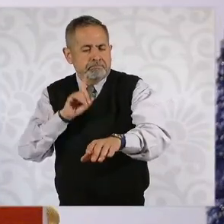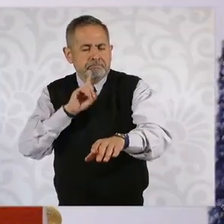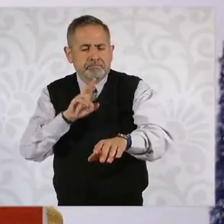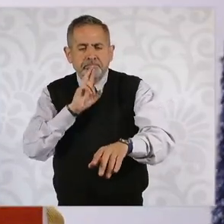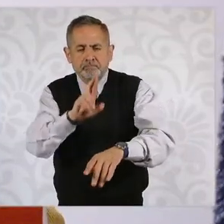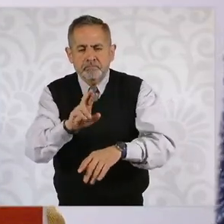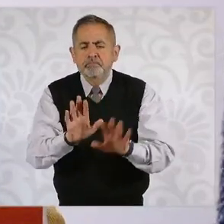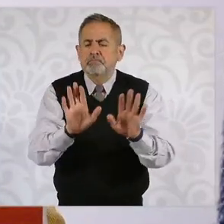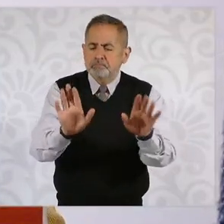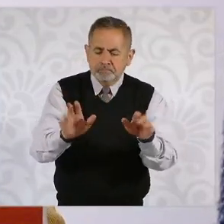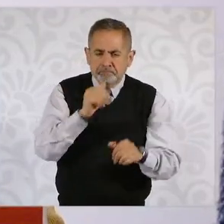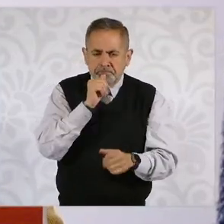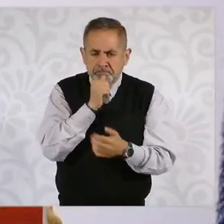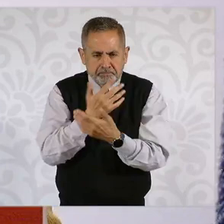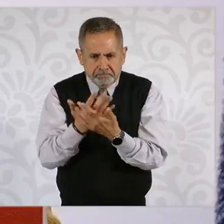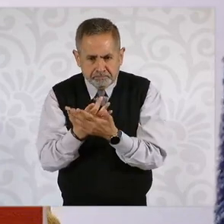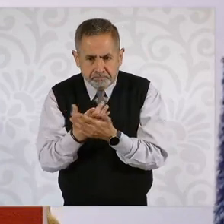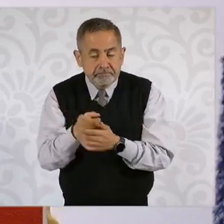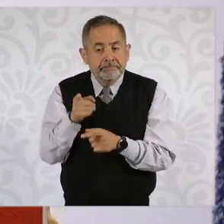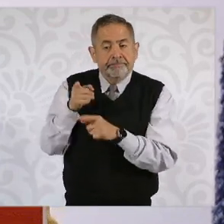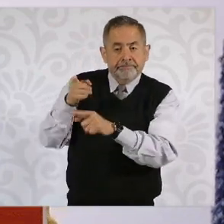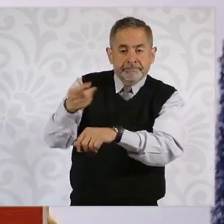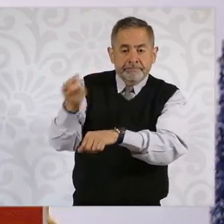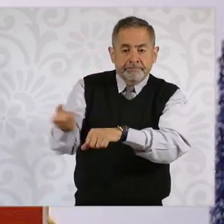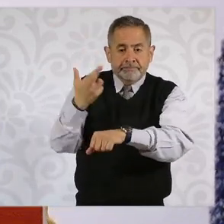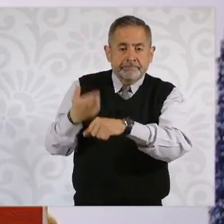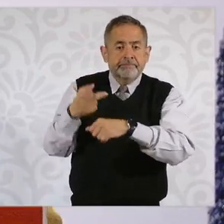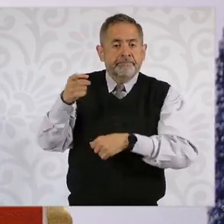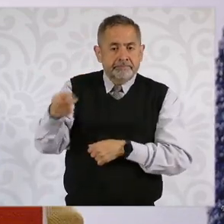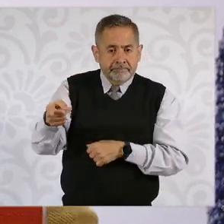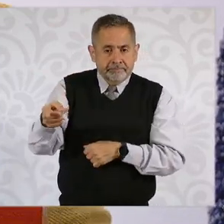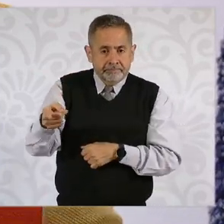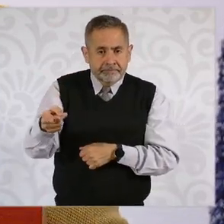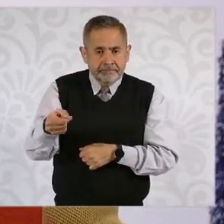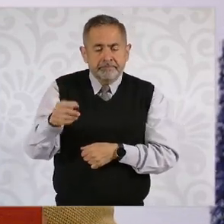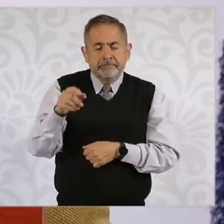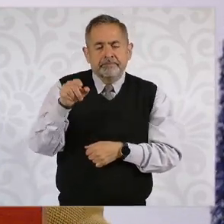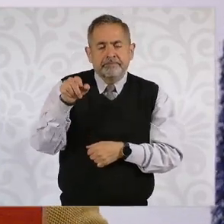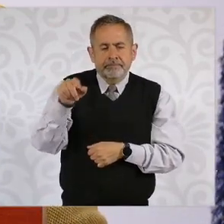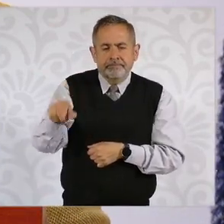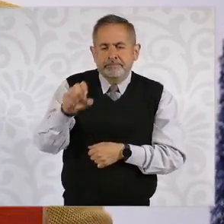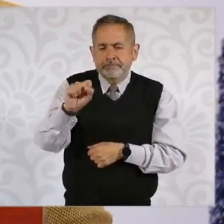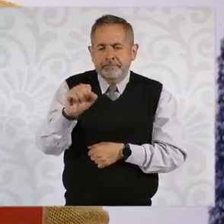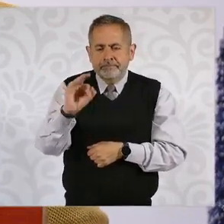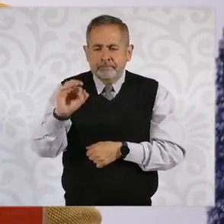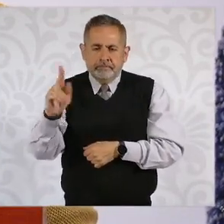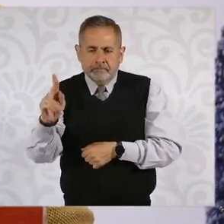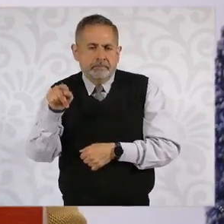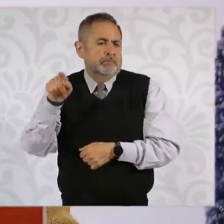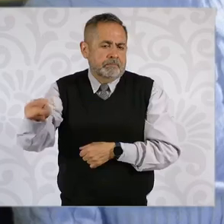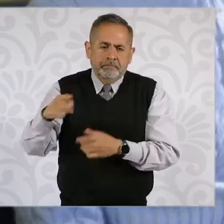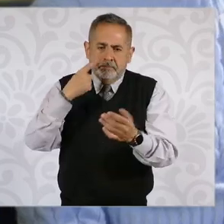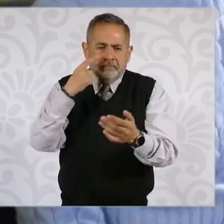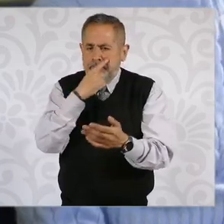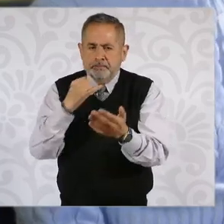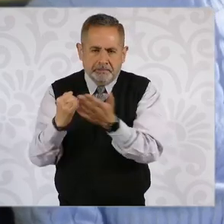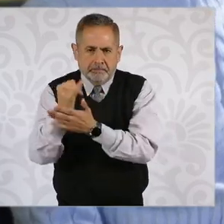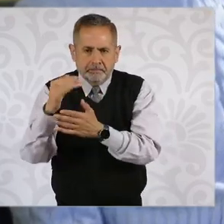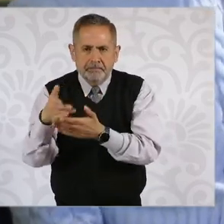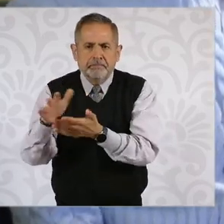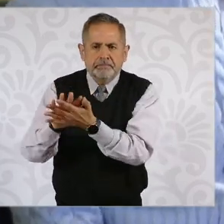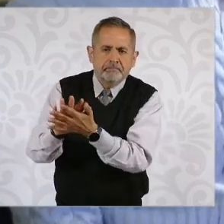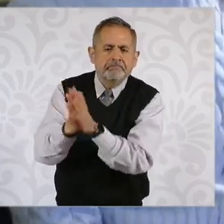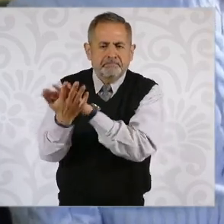la Secretaría de la actual Función Pública y Próxima Secretaría